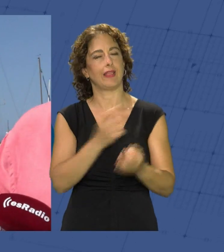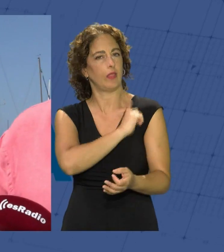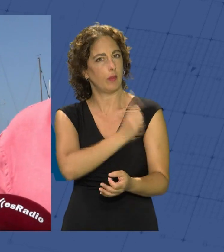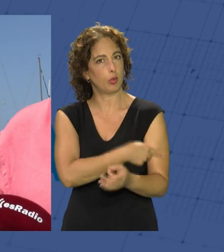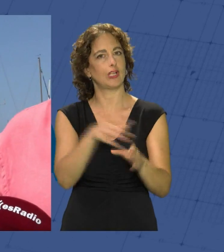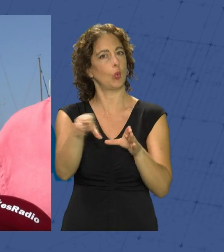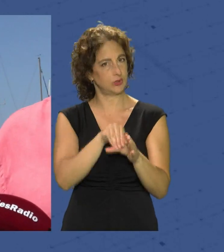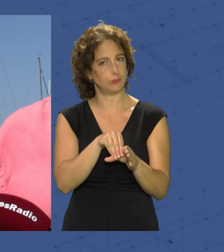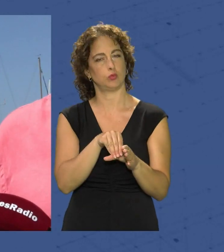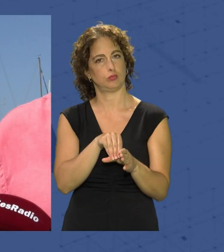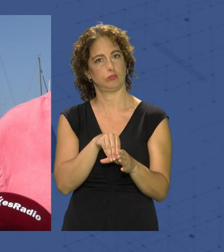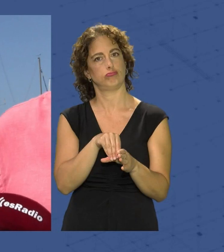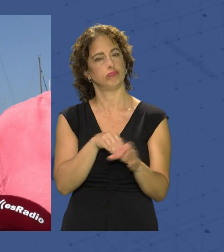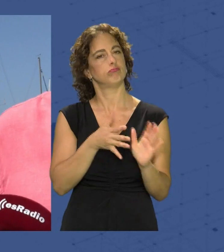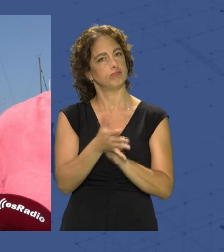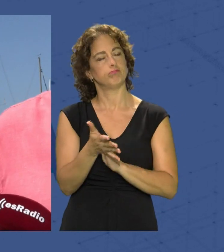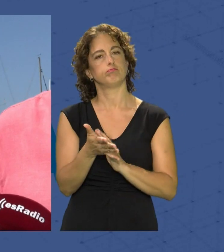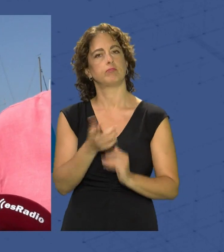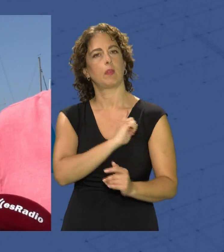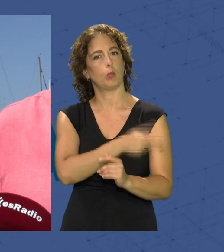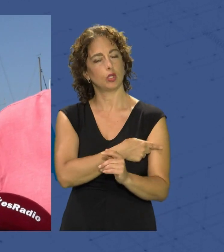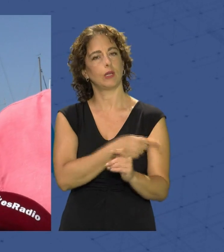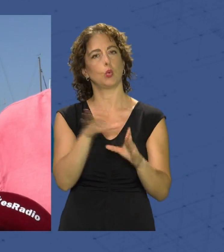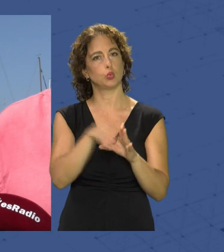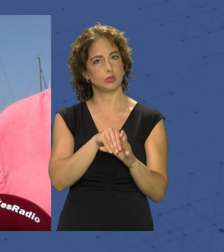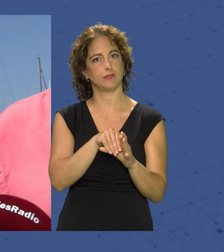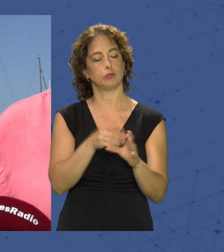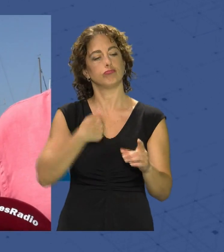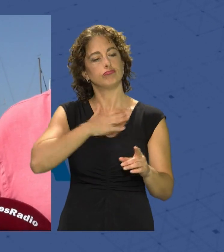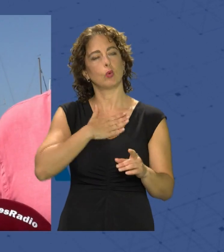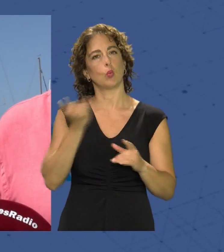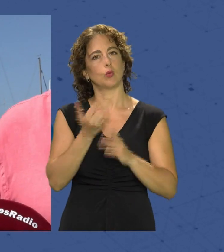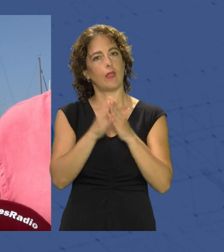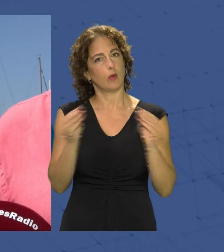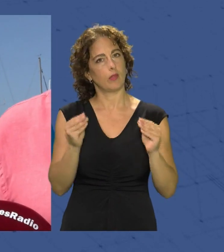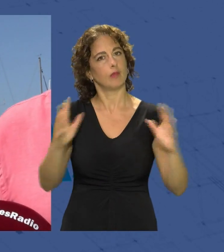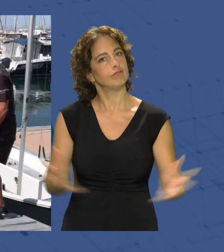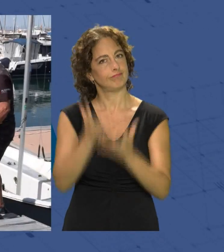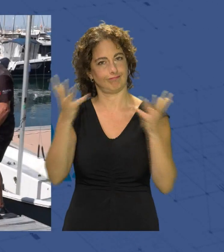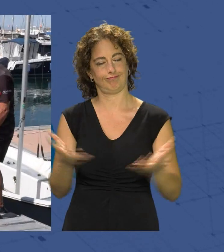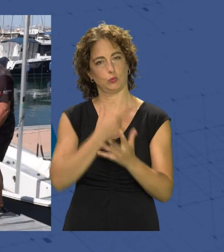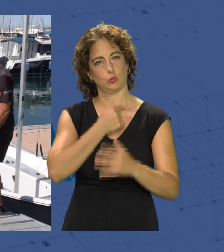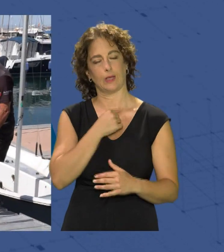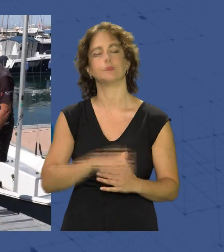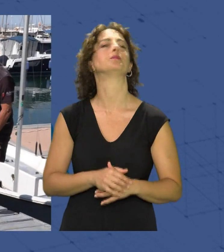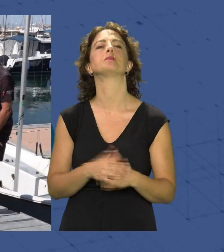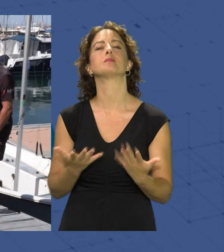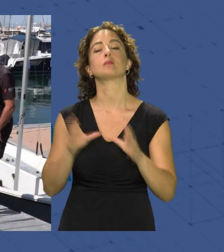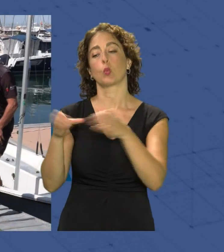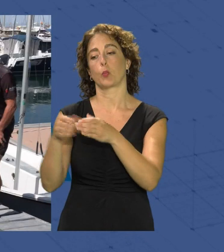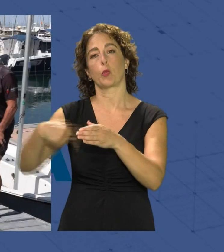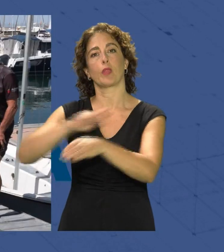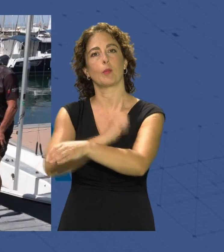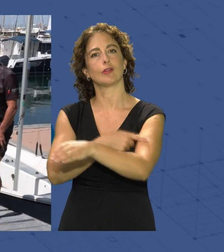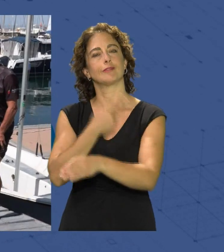inclusiva una práctica deportiva inclusiva que es la que desde la Junta de Andalucía estamos promoviendo. Por su parte el grupo de deportistas